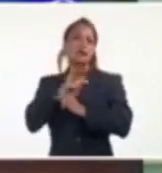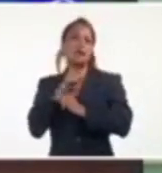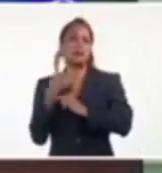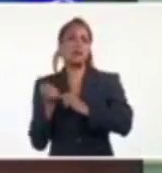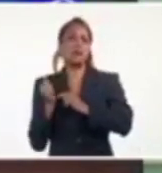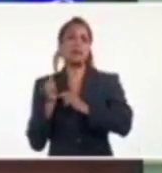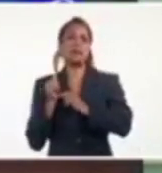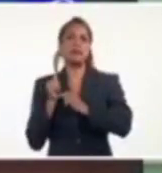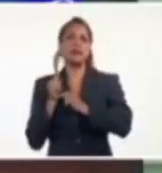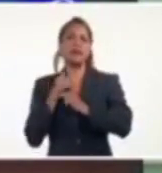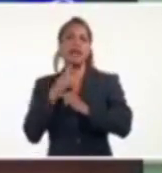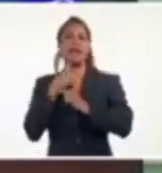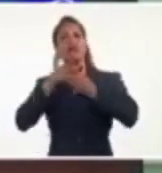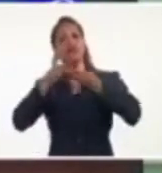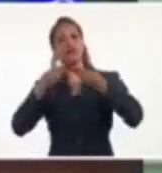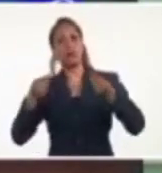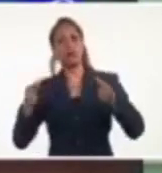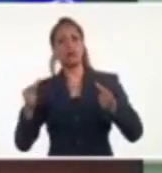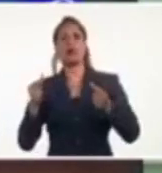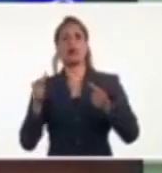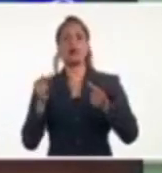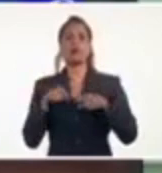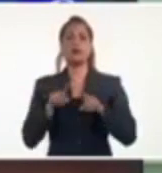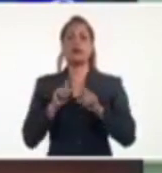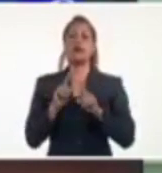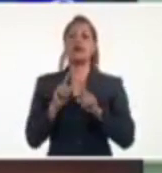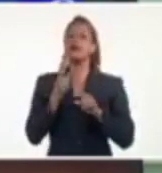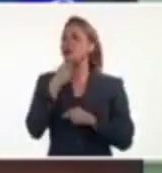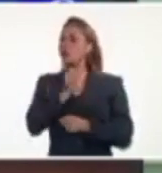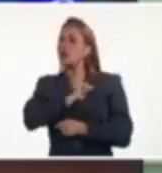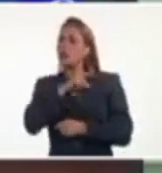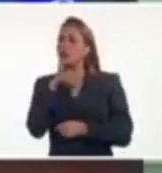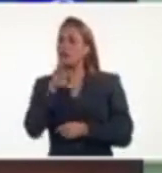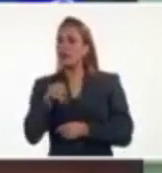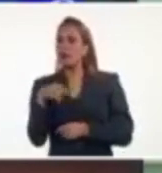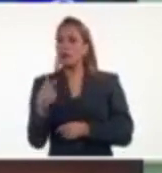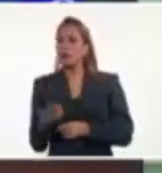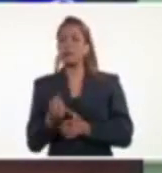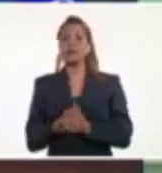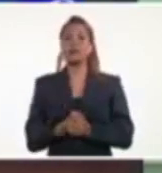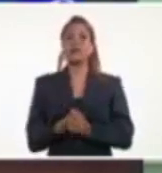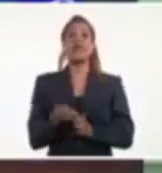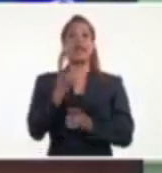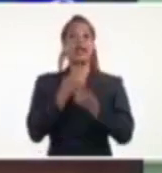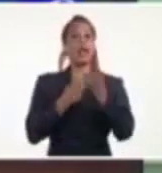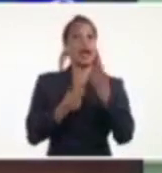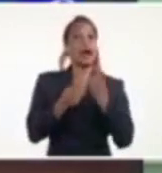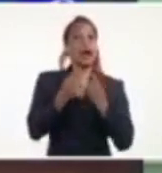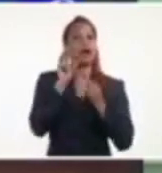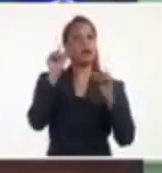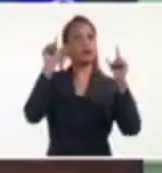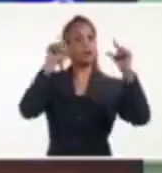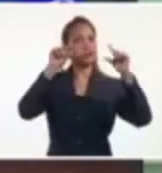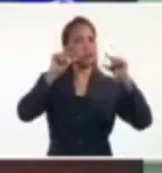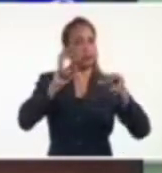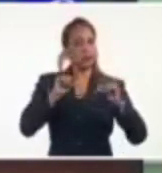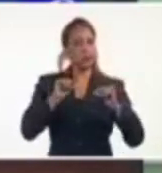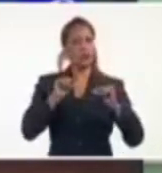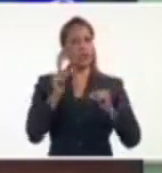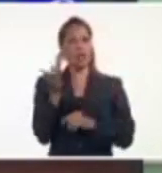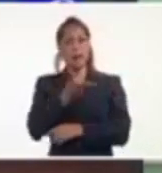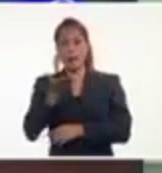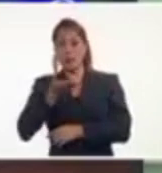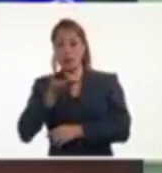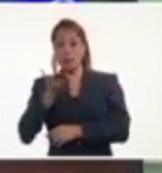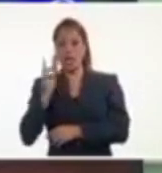había un debilitamiento. Bueno, quiero decirles que a pesar de que se ha disminuido la